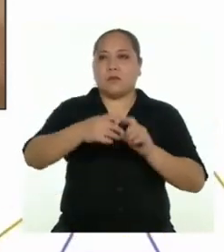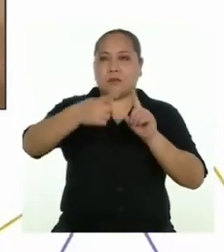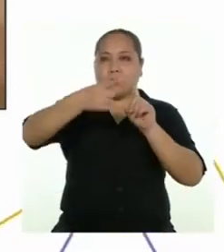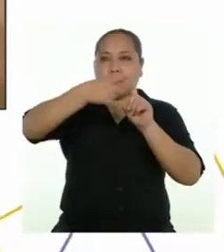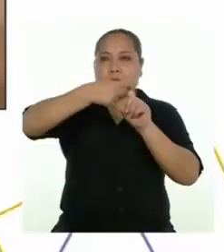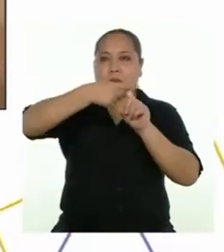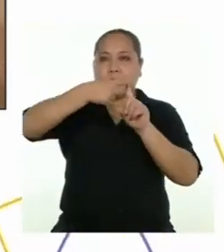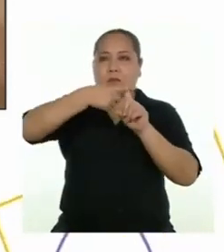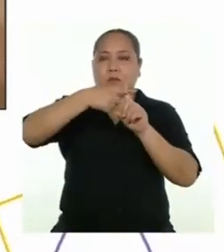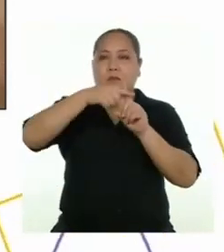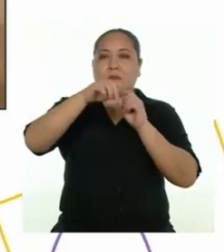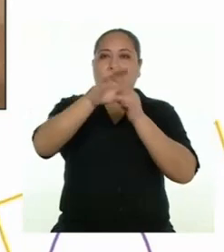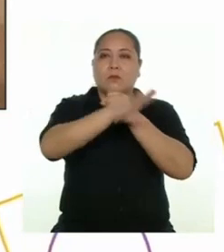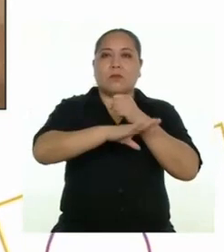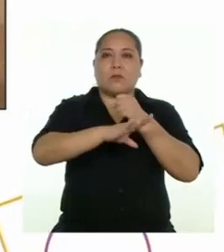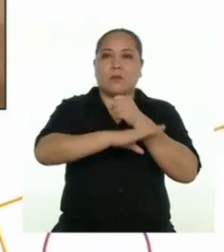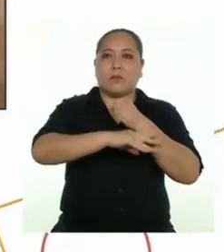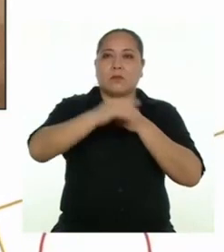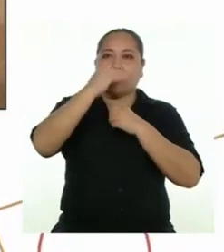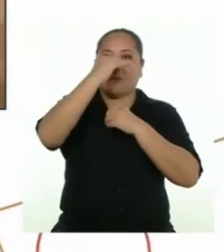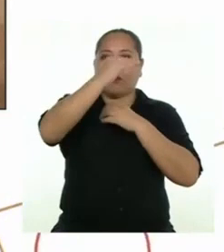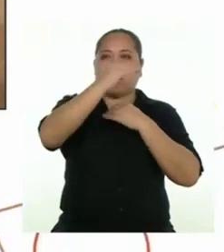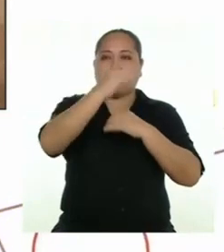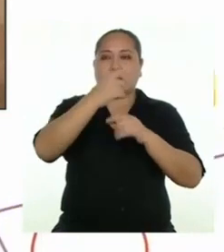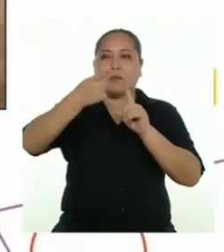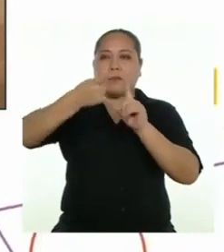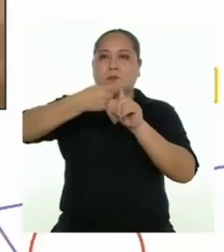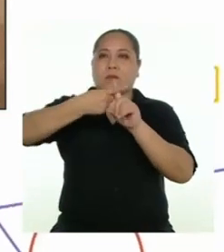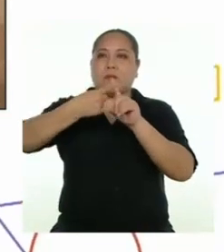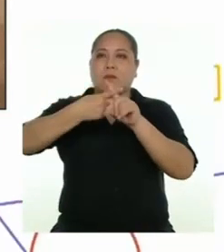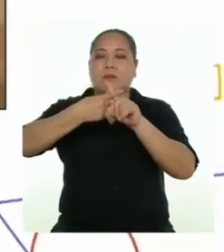altura y determinamos el área de la cara de forma trapezoidal.